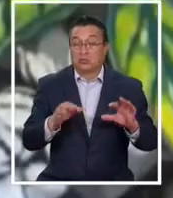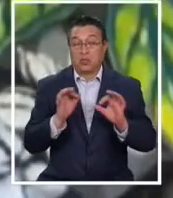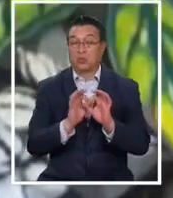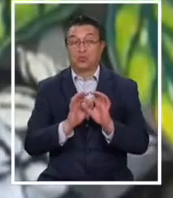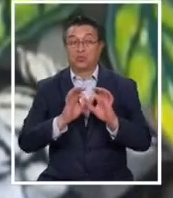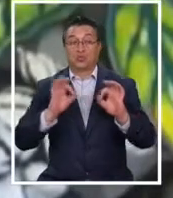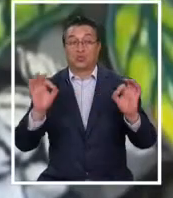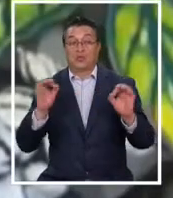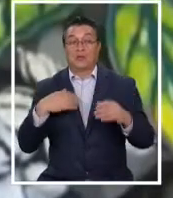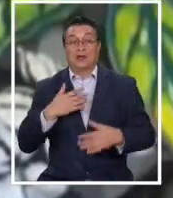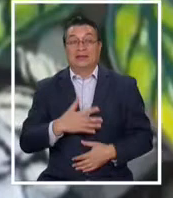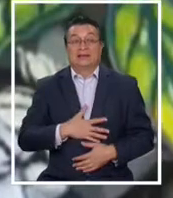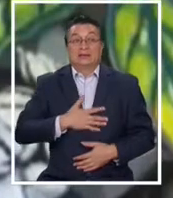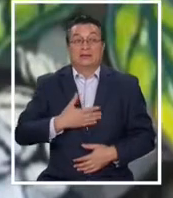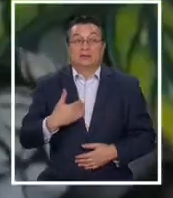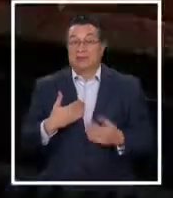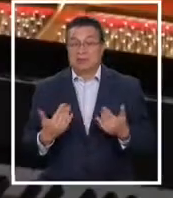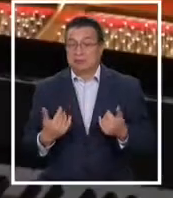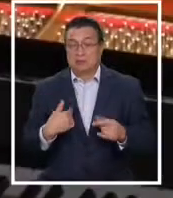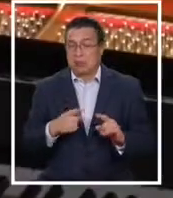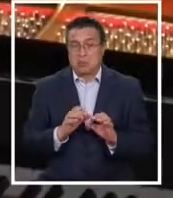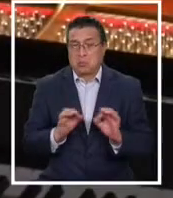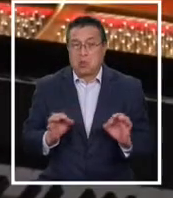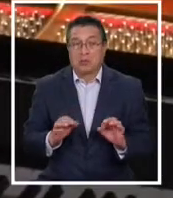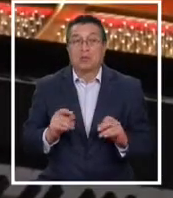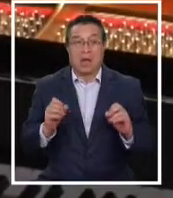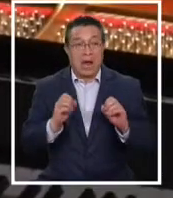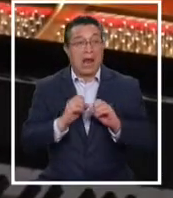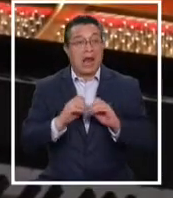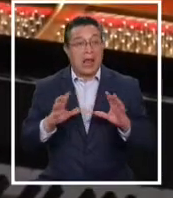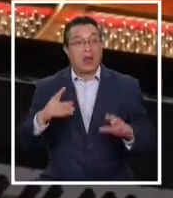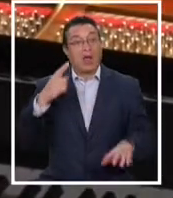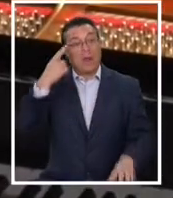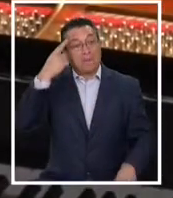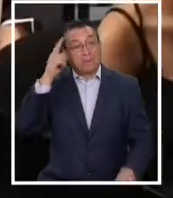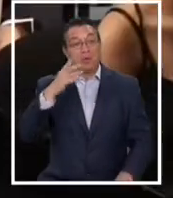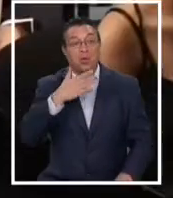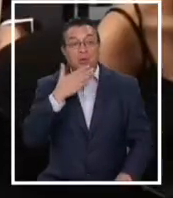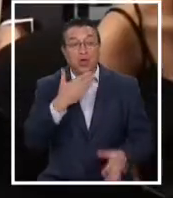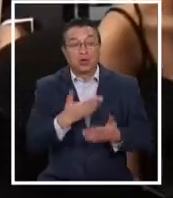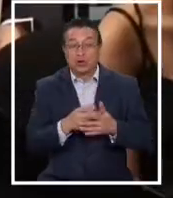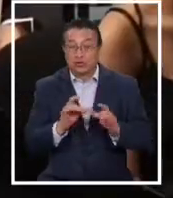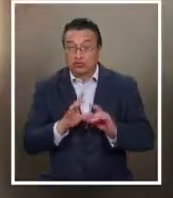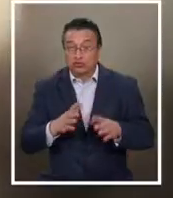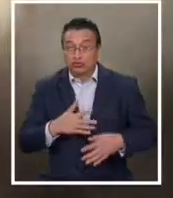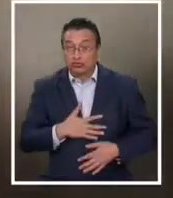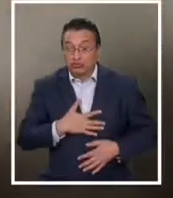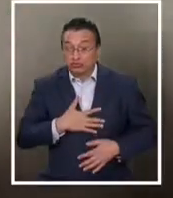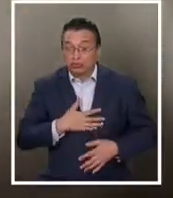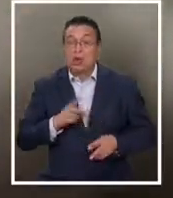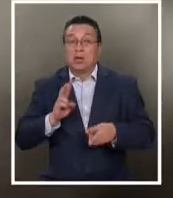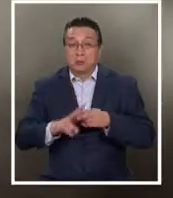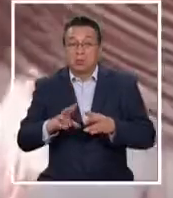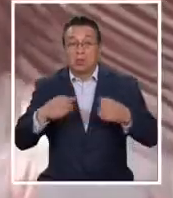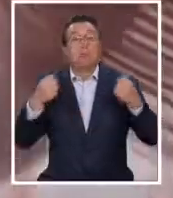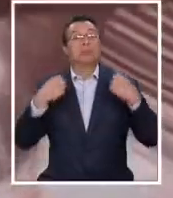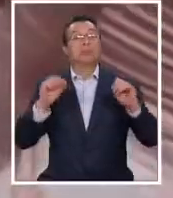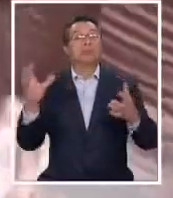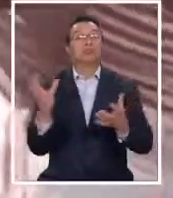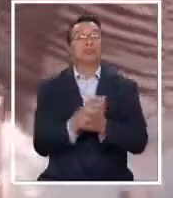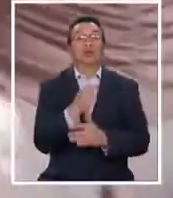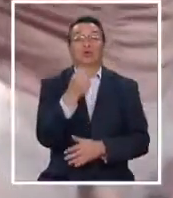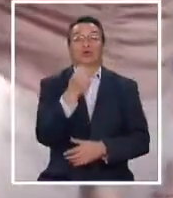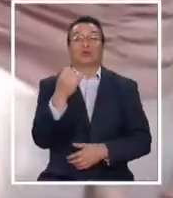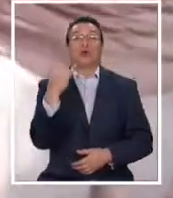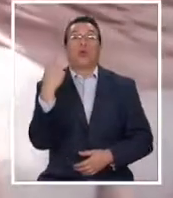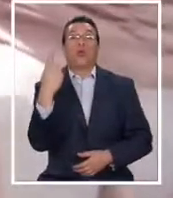sentí la necesidad de hacer. Clarísima. Pero cuando la sintió, lo hizo. Y cuando lo hizo, fue un éxito. Número